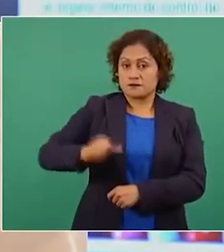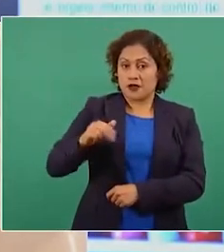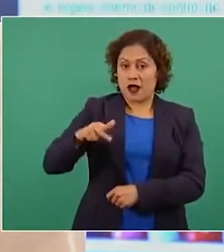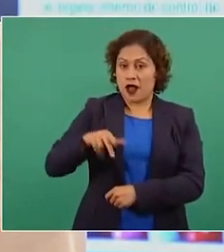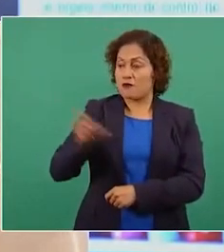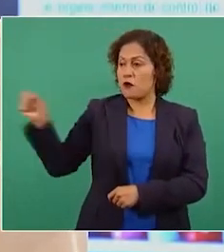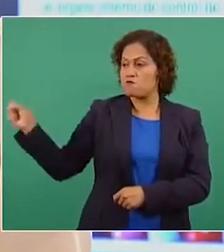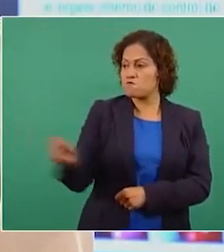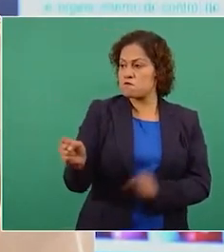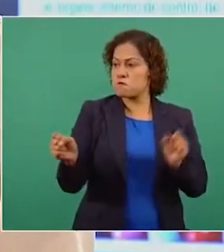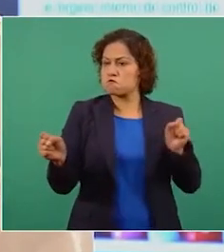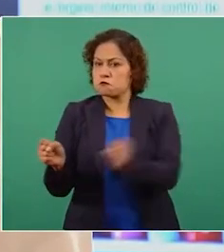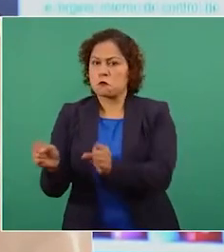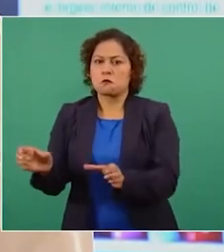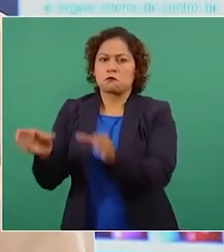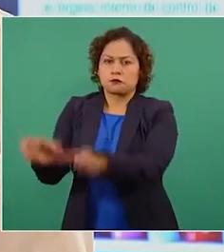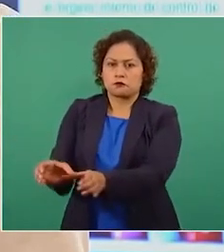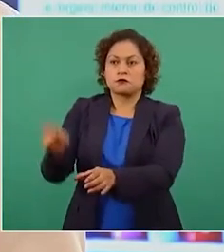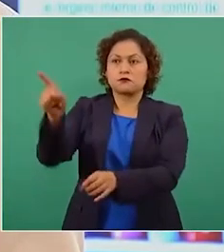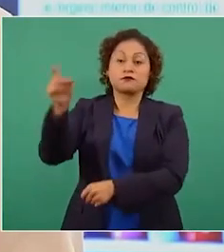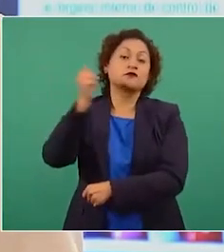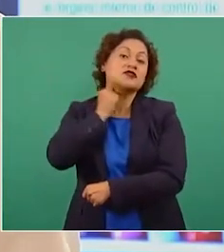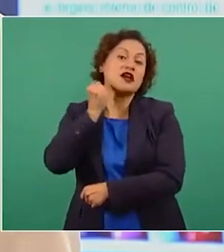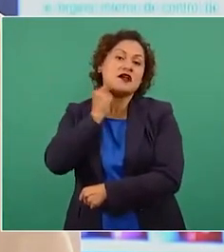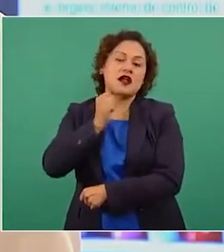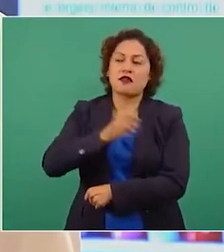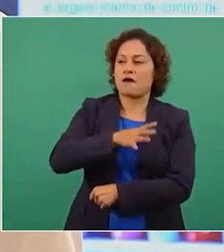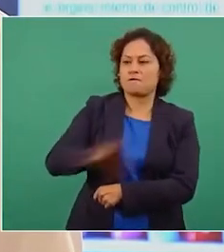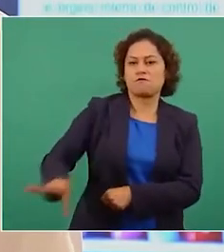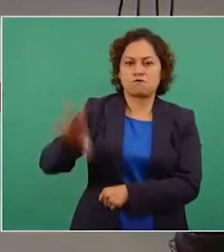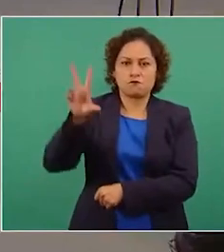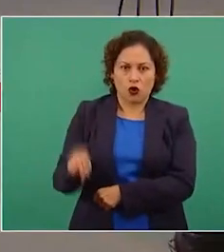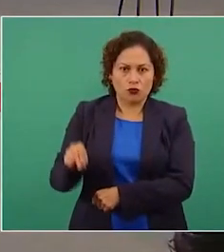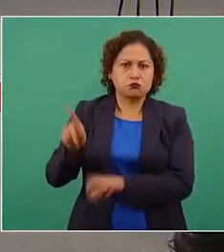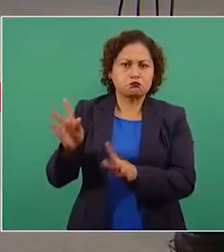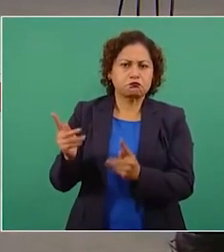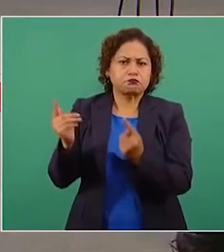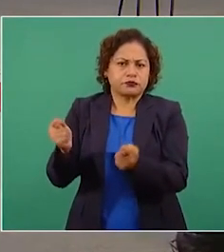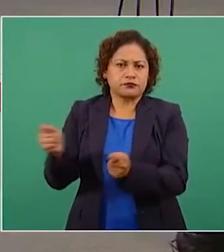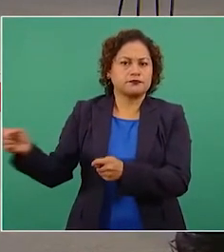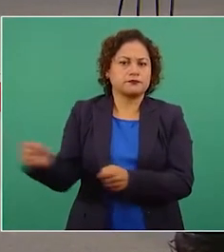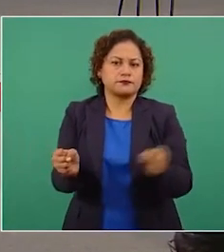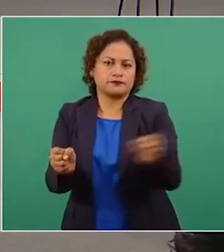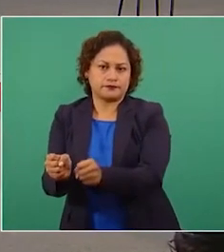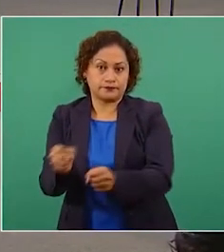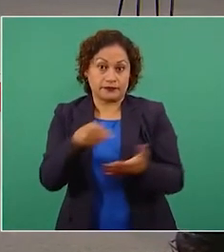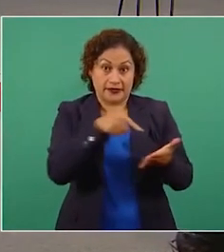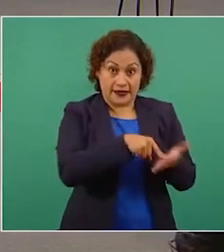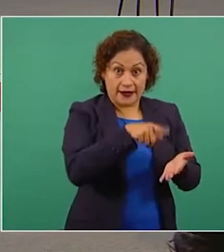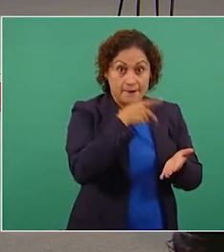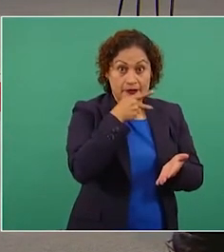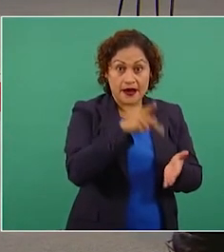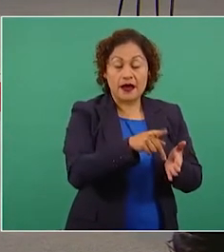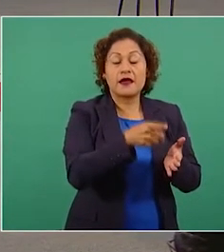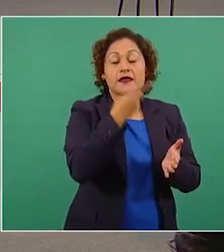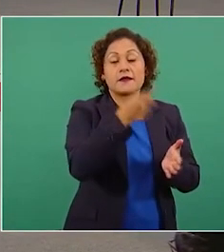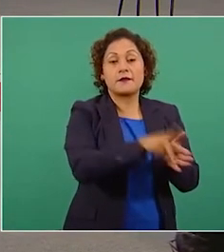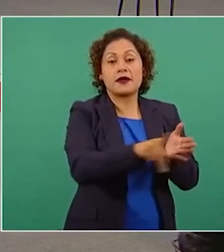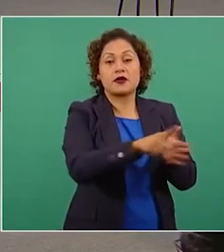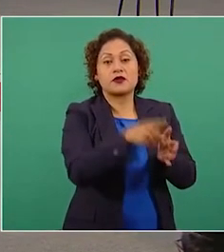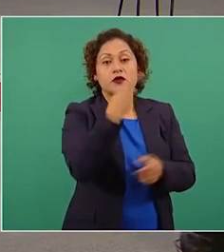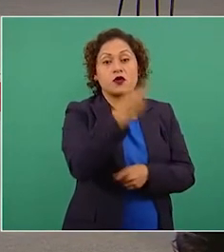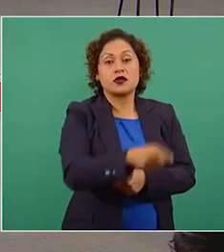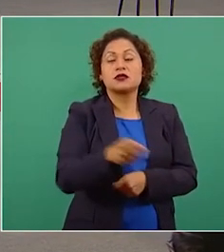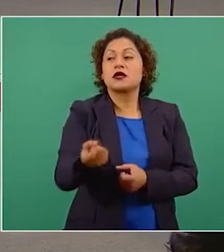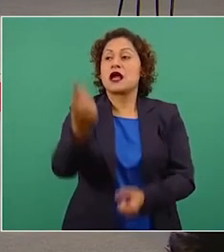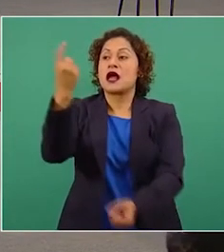a pesar del rechazo del Senado. Según la nota, esos funcionarios presuntamente recibieron pagos de